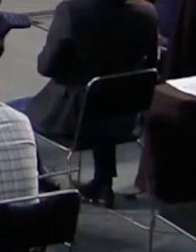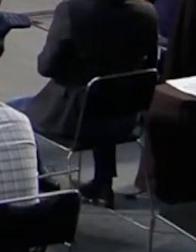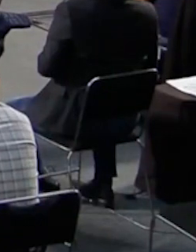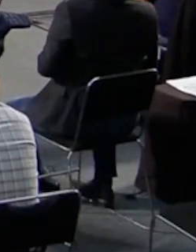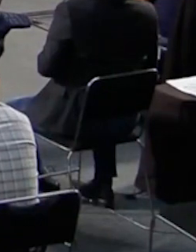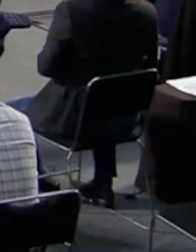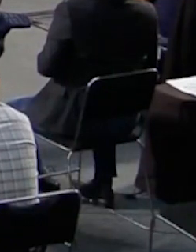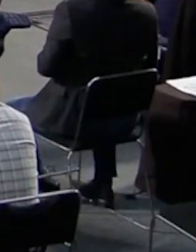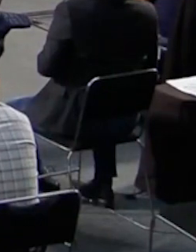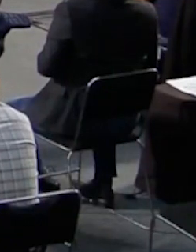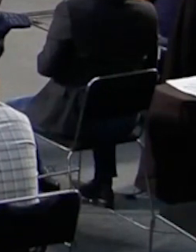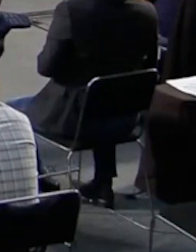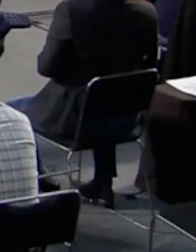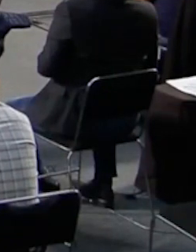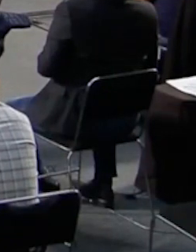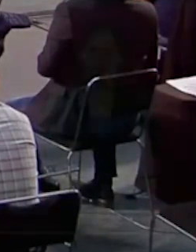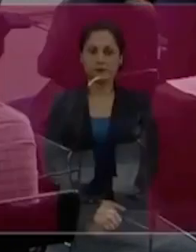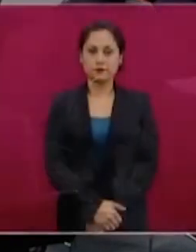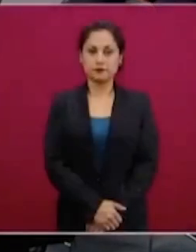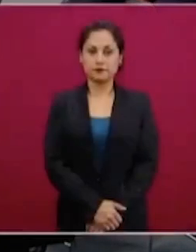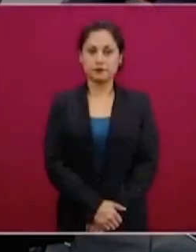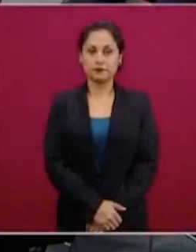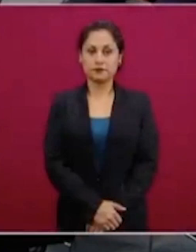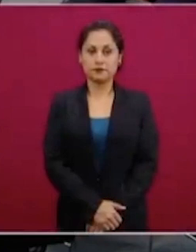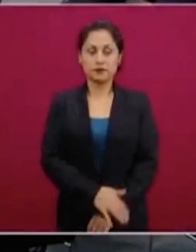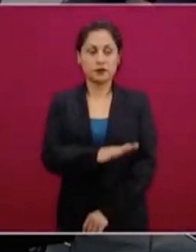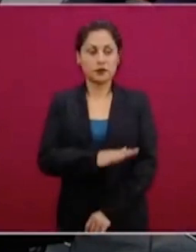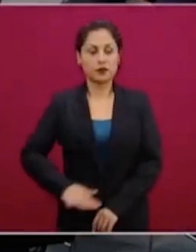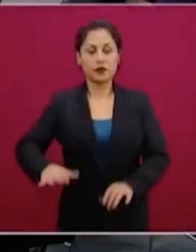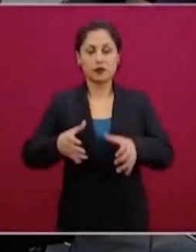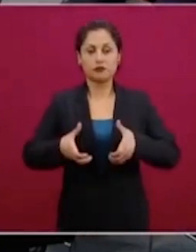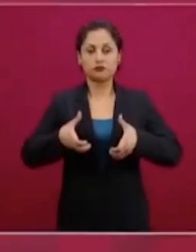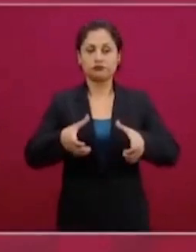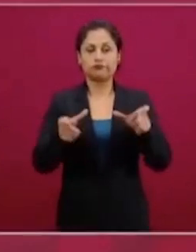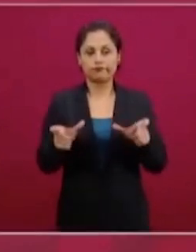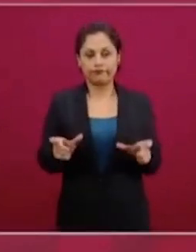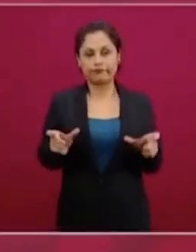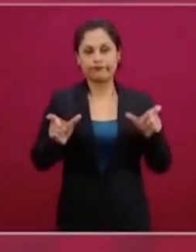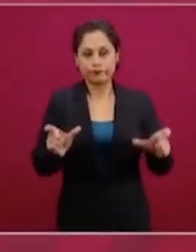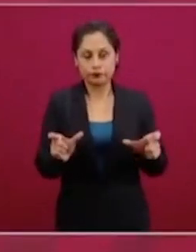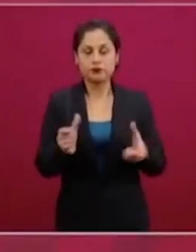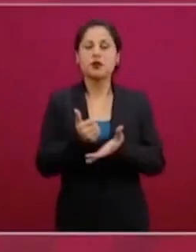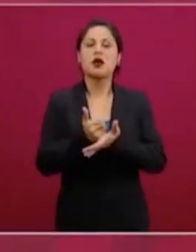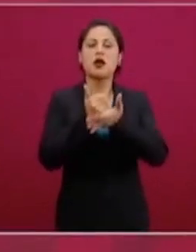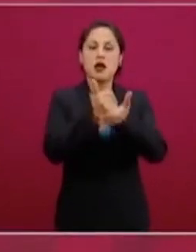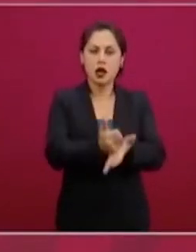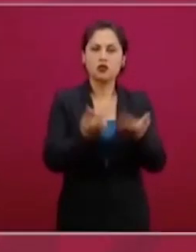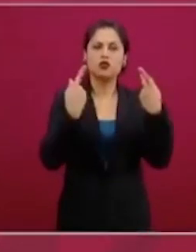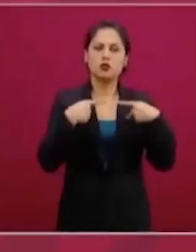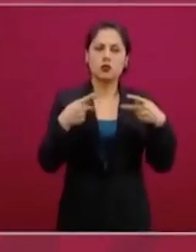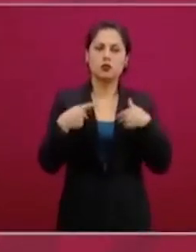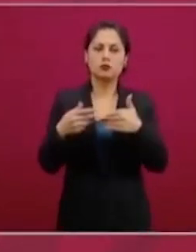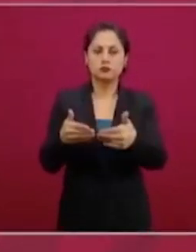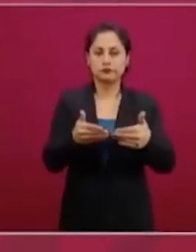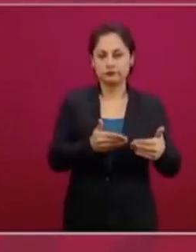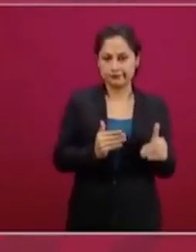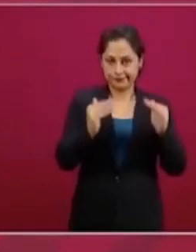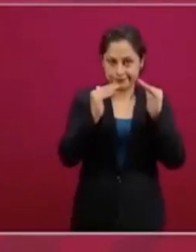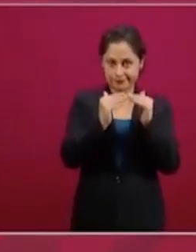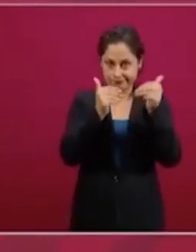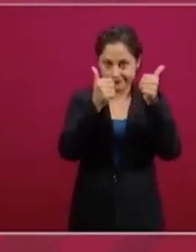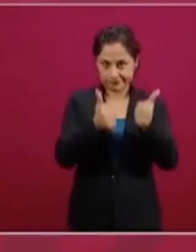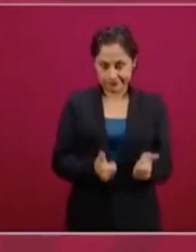facilitó el hecho de que la gente se quedara en casa. Pero no debemos pensar que cada